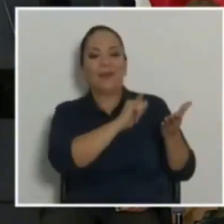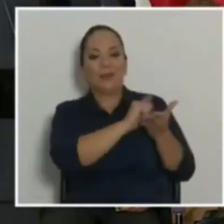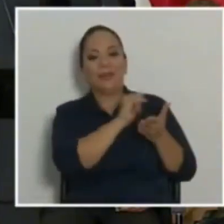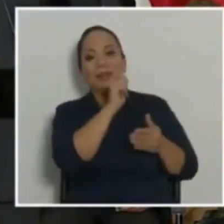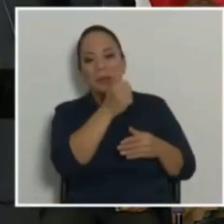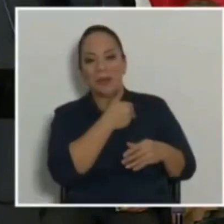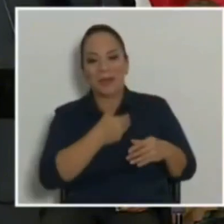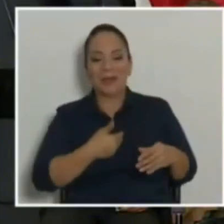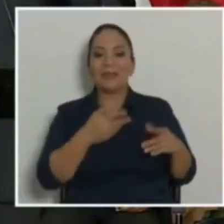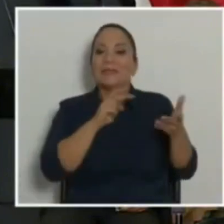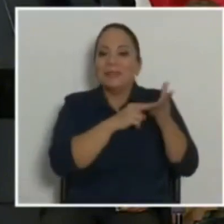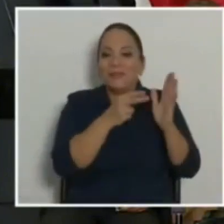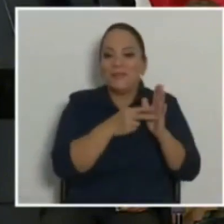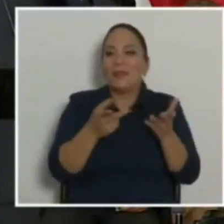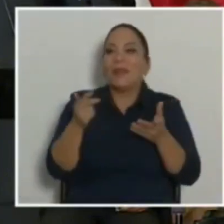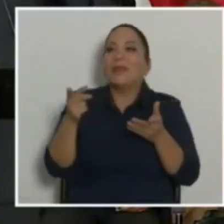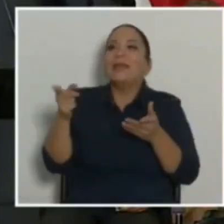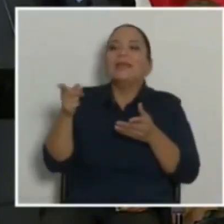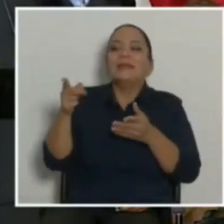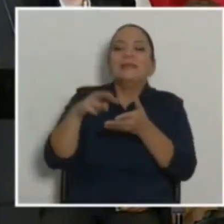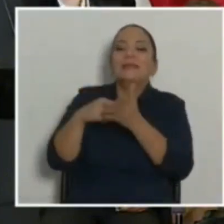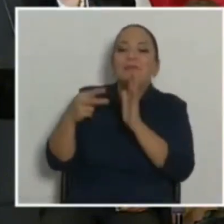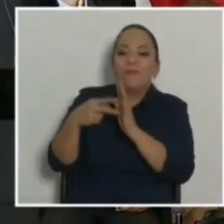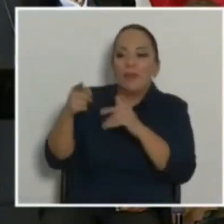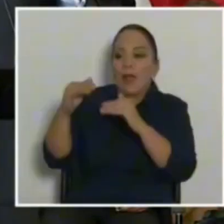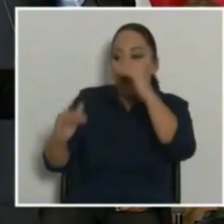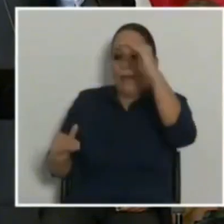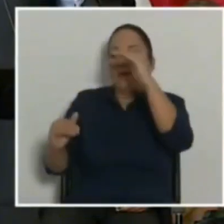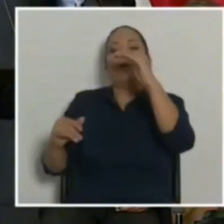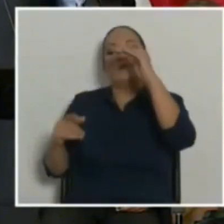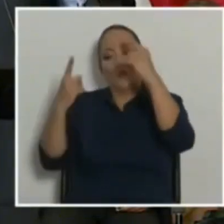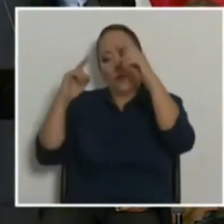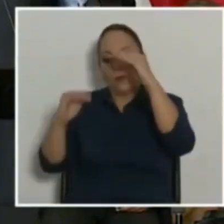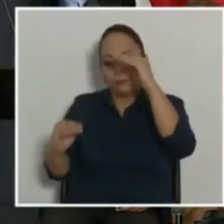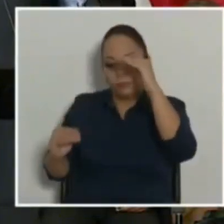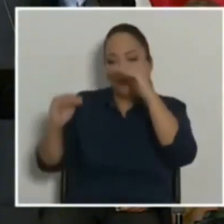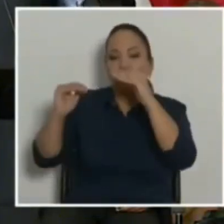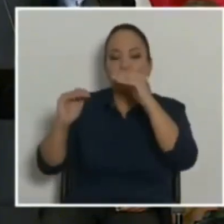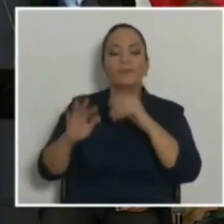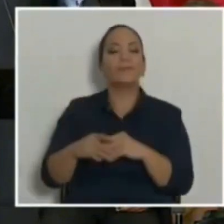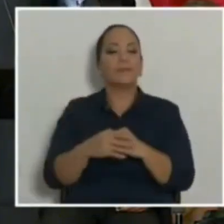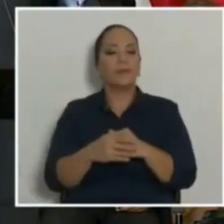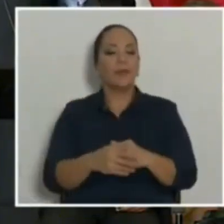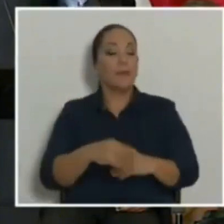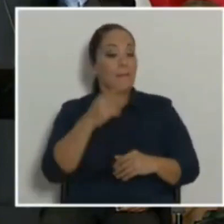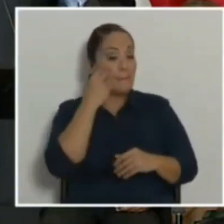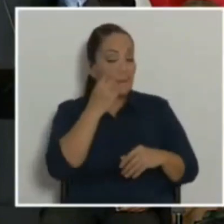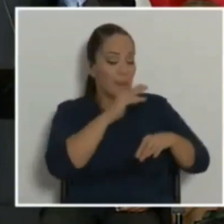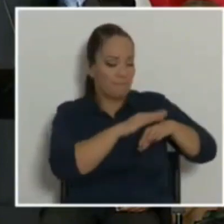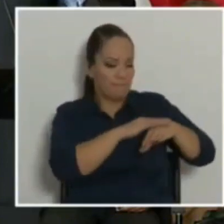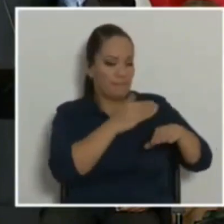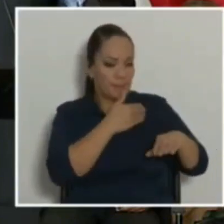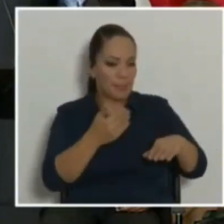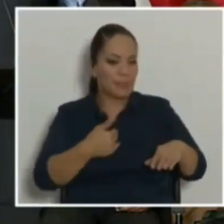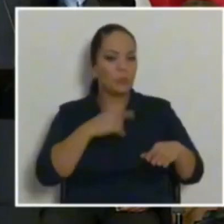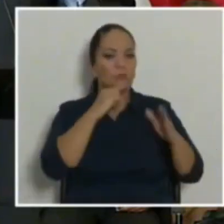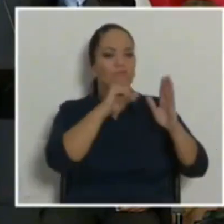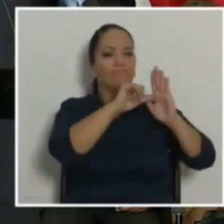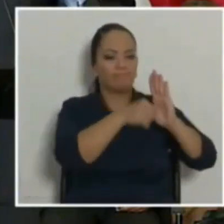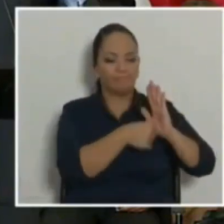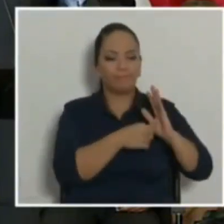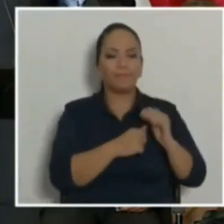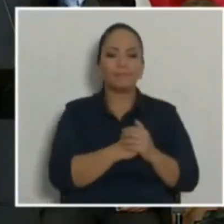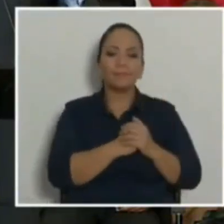a contrarrestar la gran desigualdad. Y si usted me lo permite, presidente, yo aquí quisiera hacer un hincapié de la